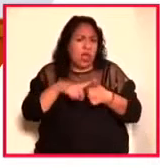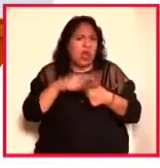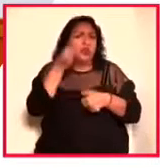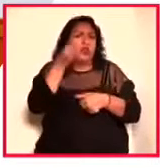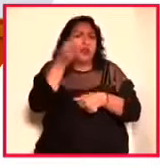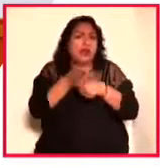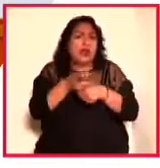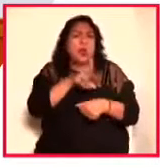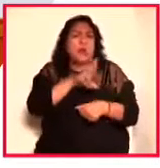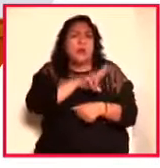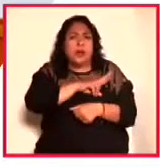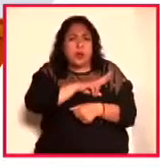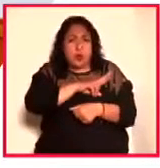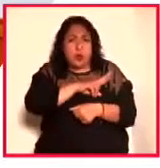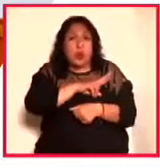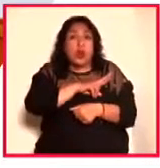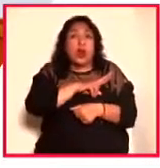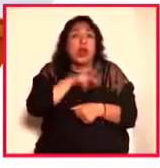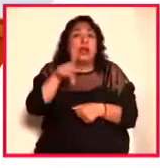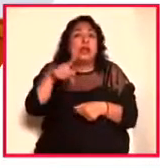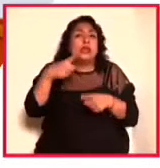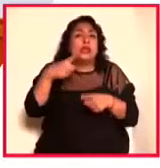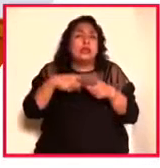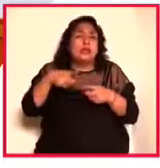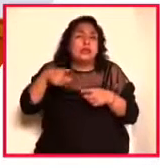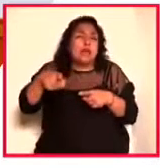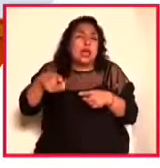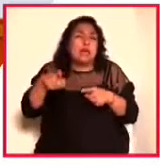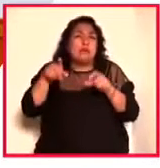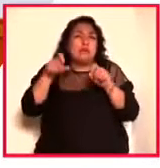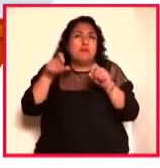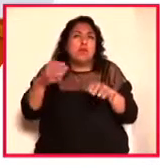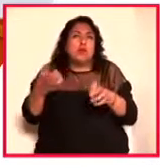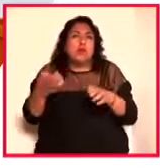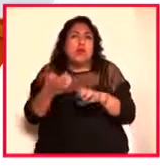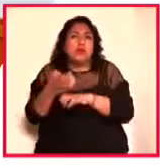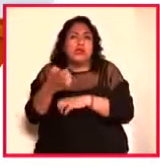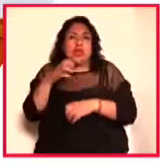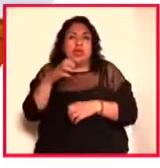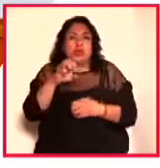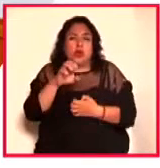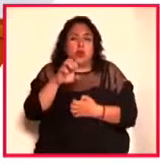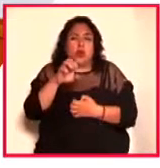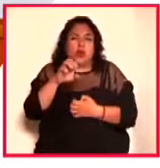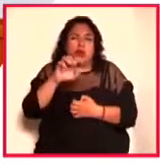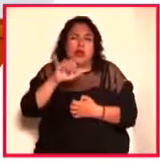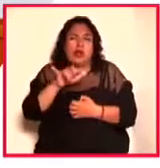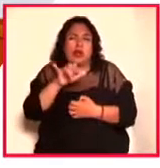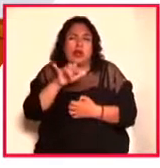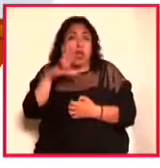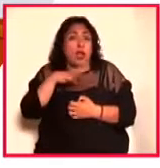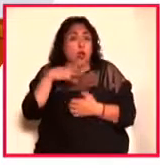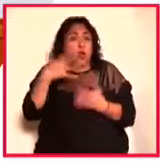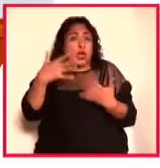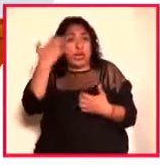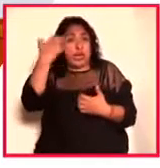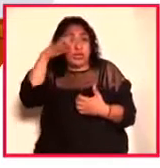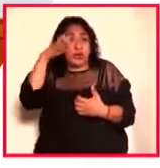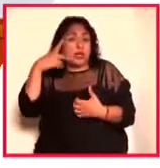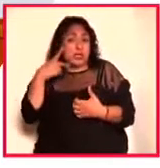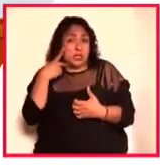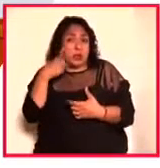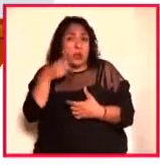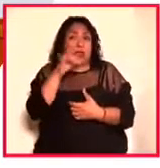de su paisano, vamos a decirle así, Heriberto Jara, gran experiencia política. Fue jefe de la Comisión de